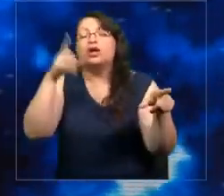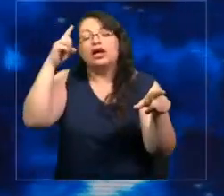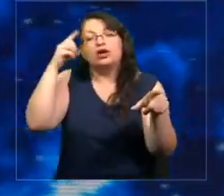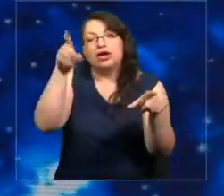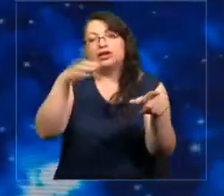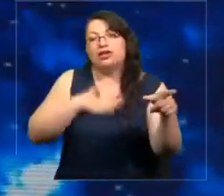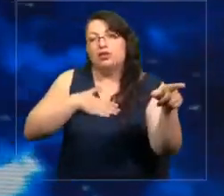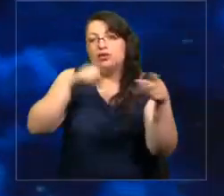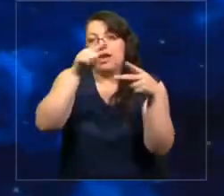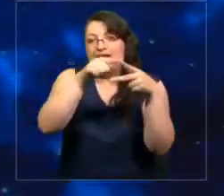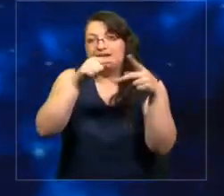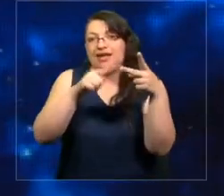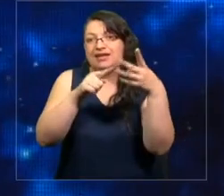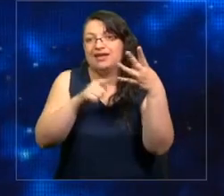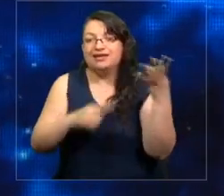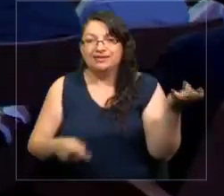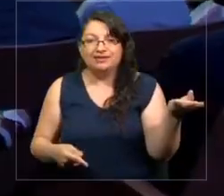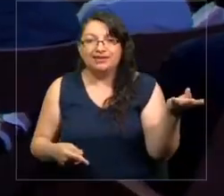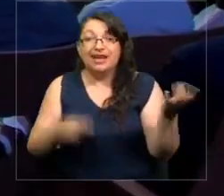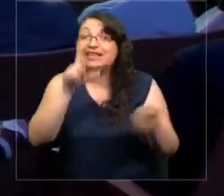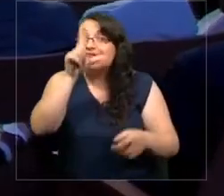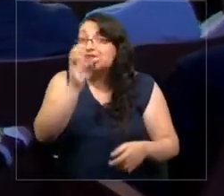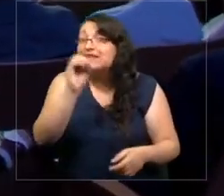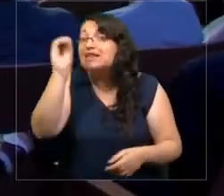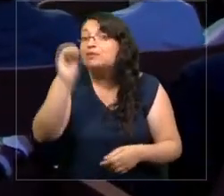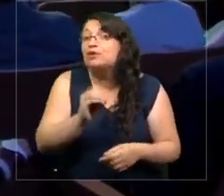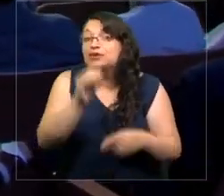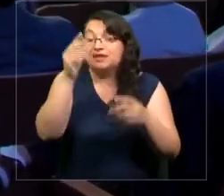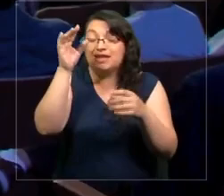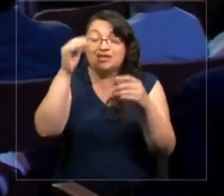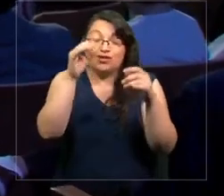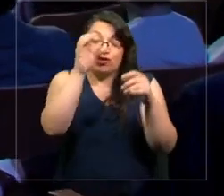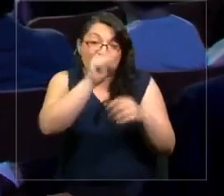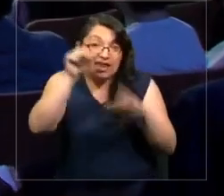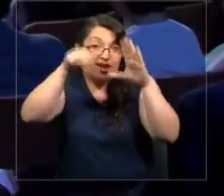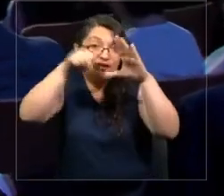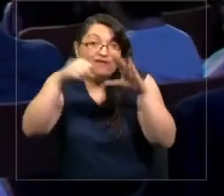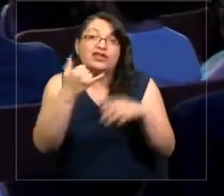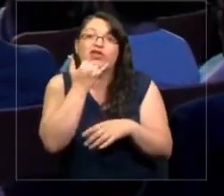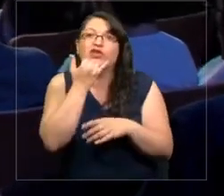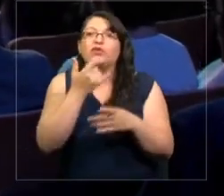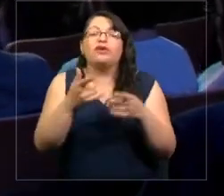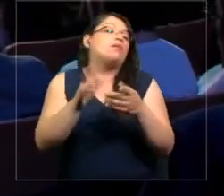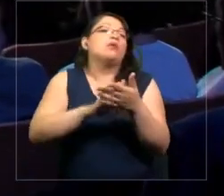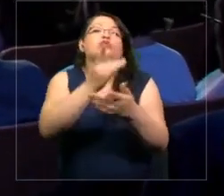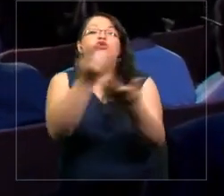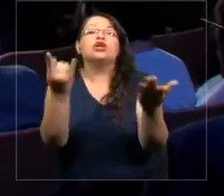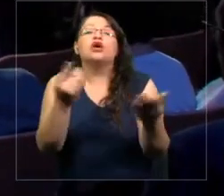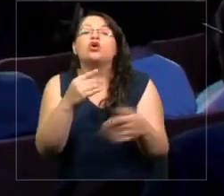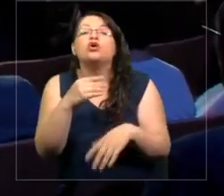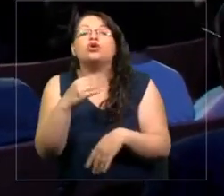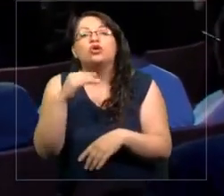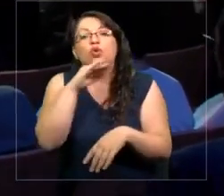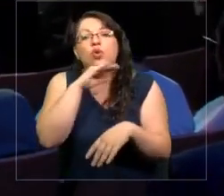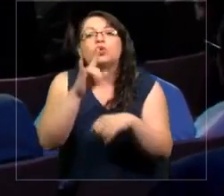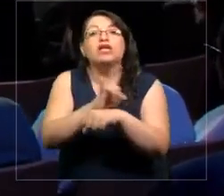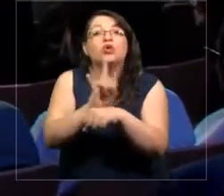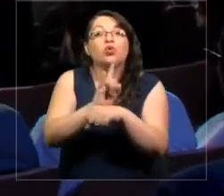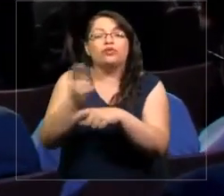de videos que se ven al día. Otro ejemplo, que a lo mejor les puede interesar a algunos de los que usen Uber. En Inglaterra se identificó que Uber